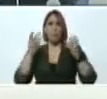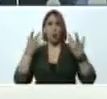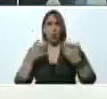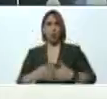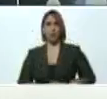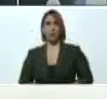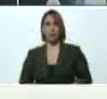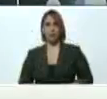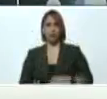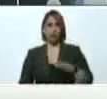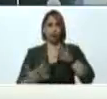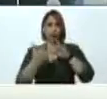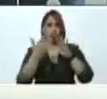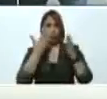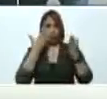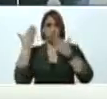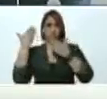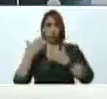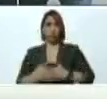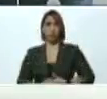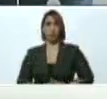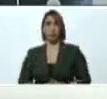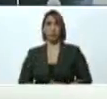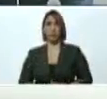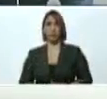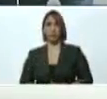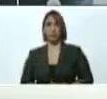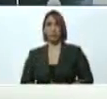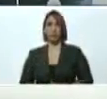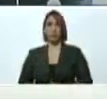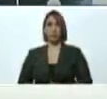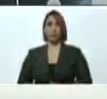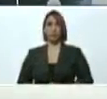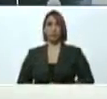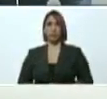adelante doctor Héctor Rodríguez conversadito